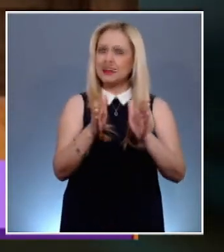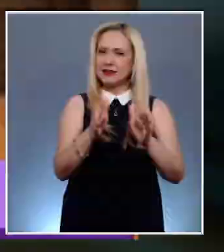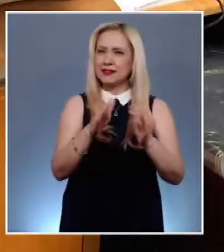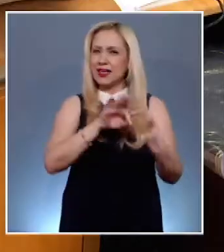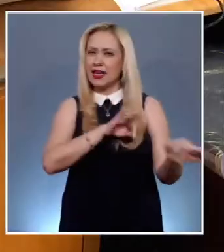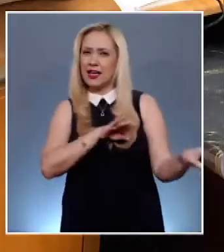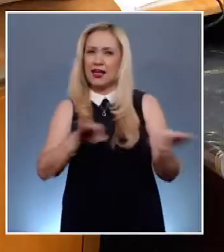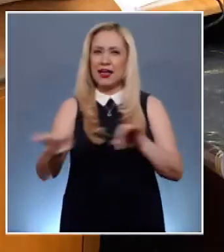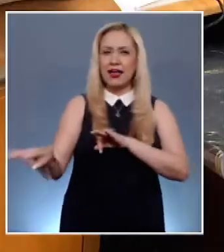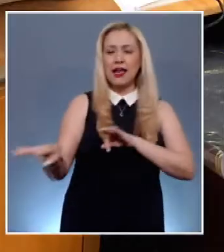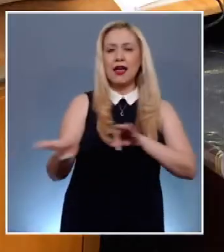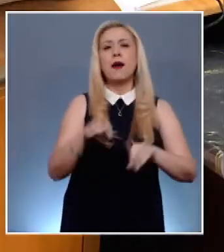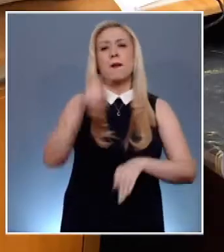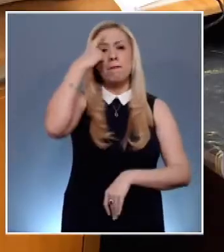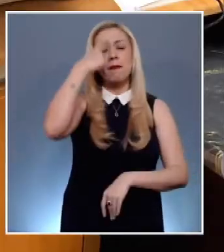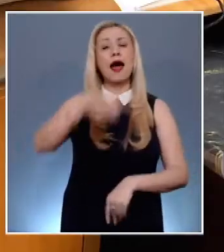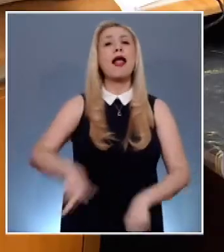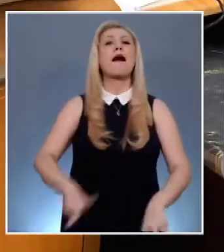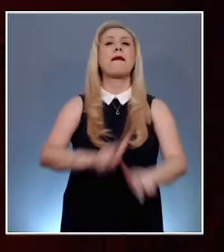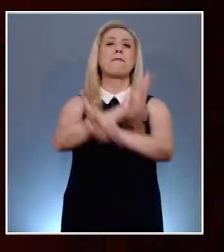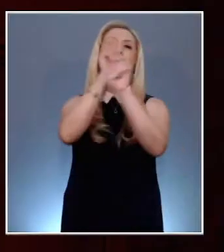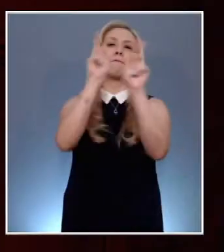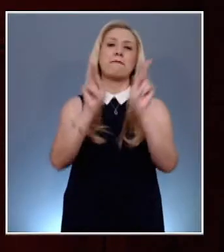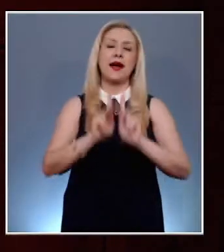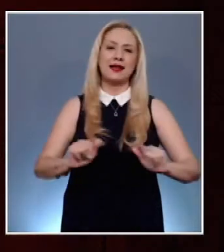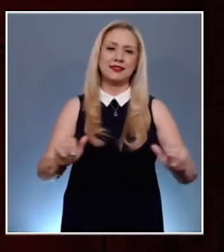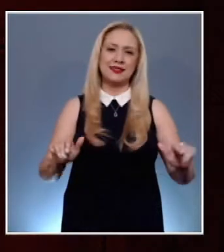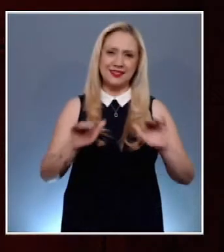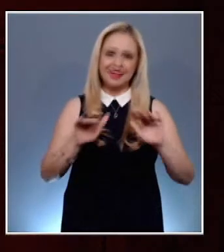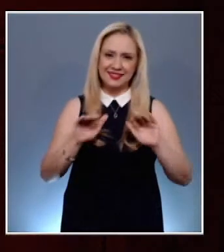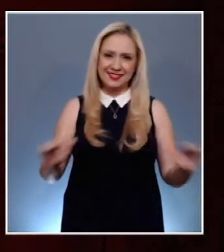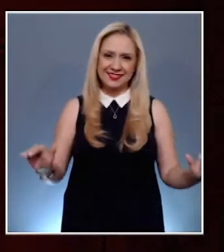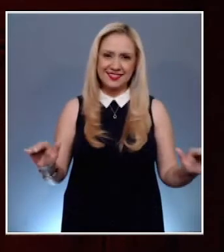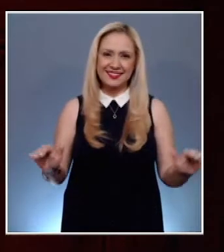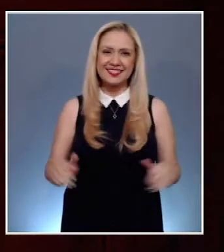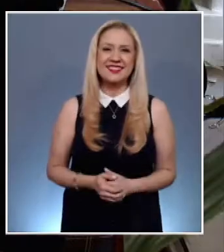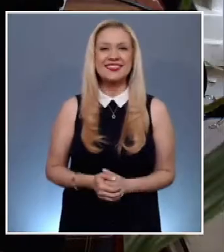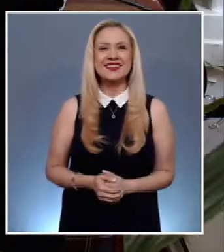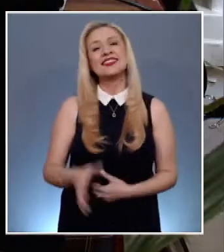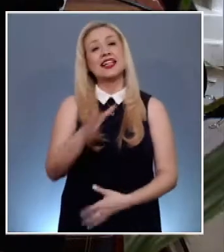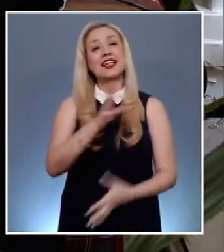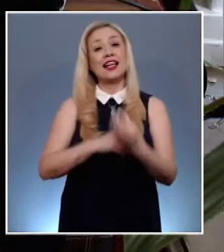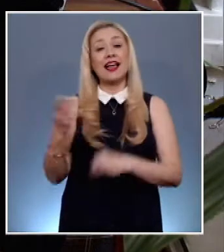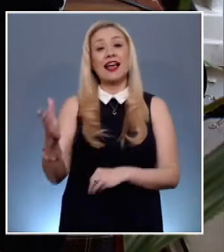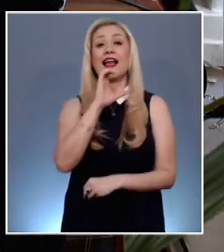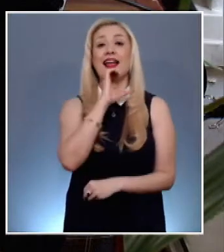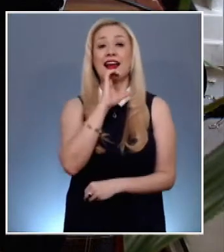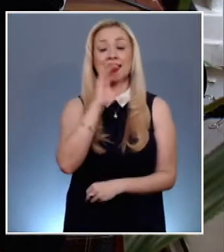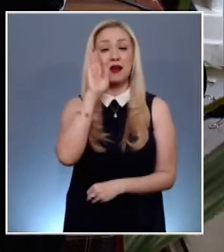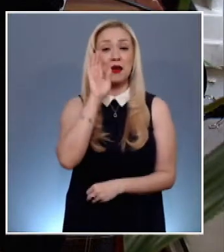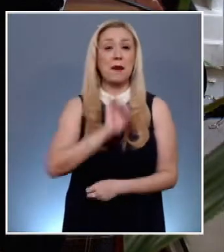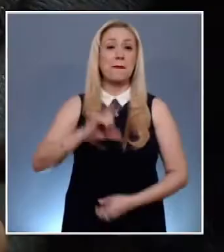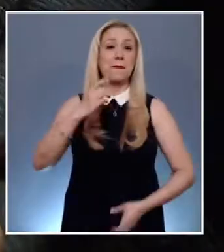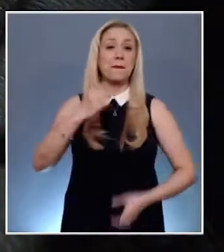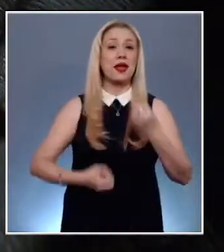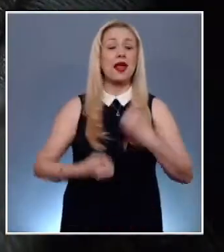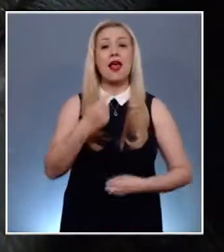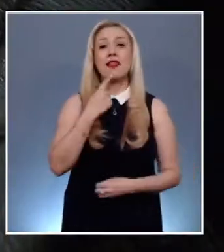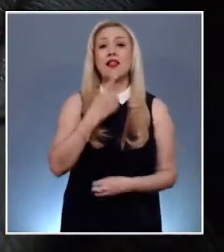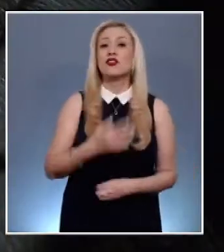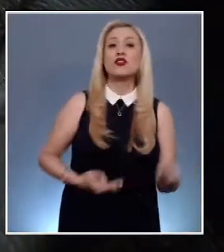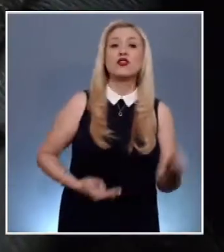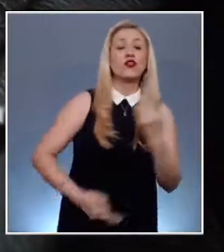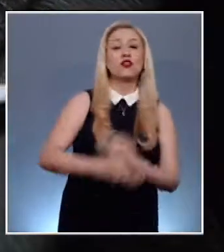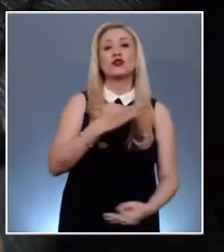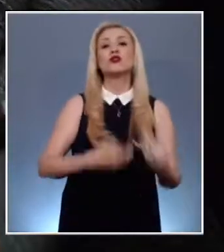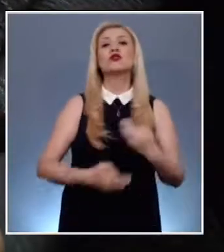paz. En este mismo espacio, el ministro Juan Luis González Alcántara Carrancá reconoció que los impartidores de justicia también aprenden